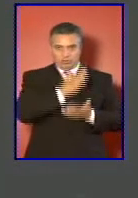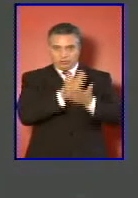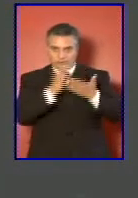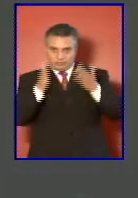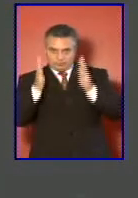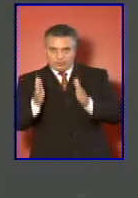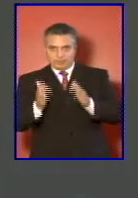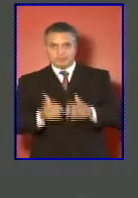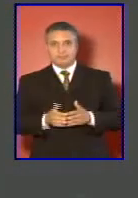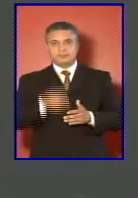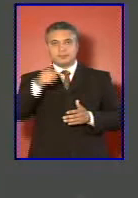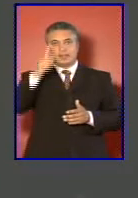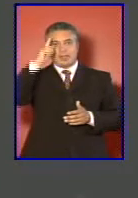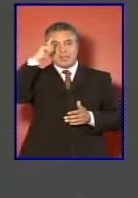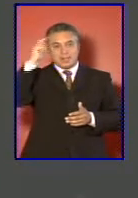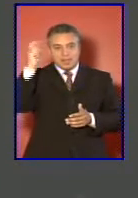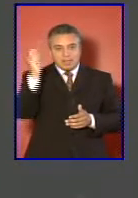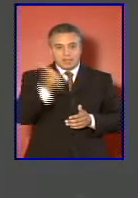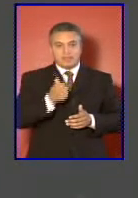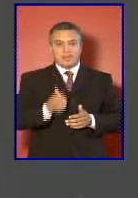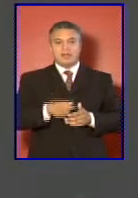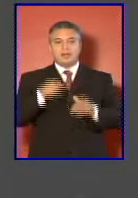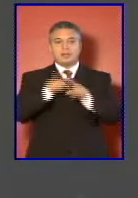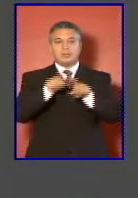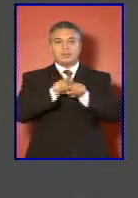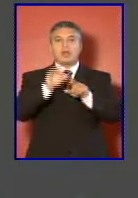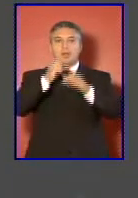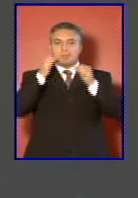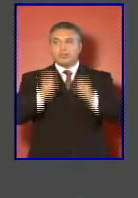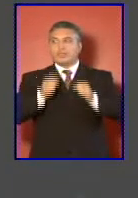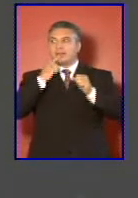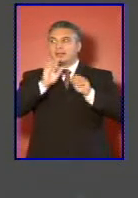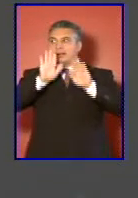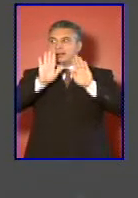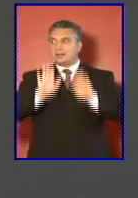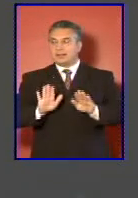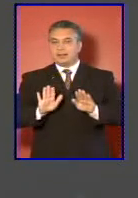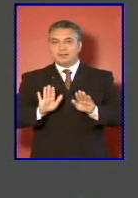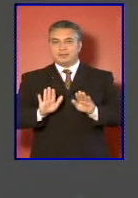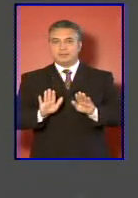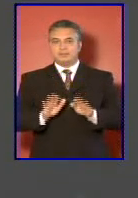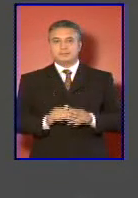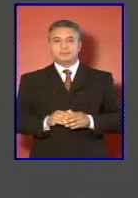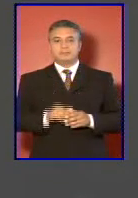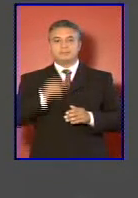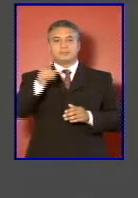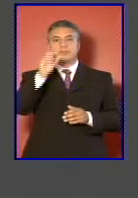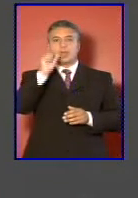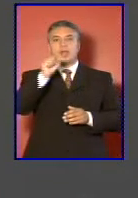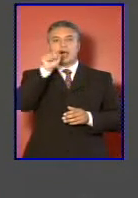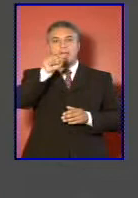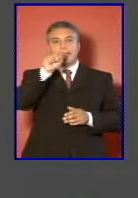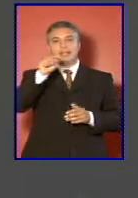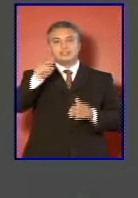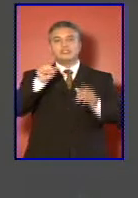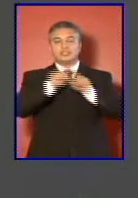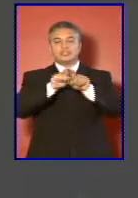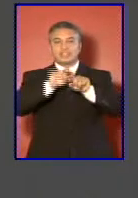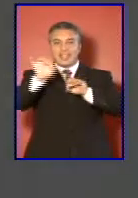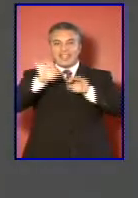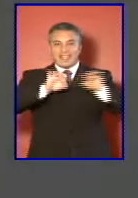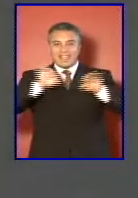La idea es poder retener a esos ingenieros